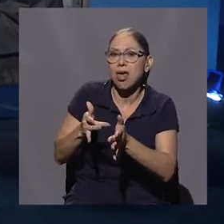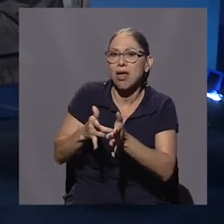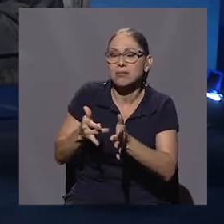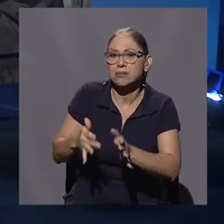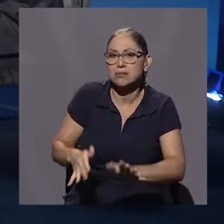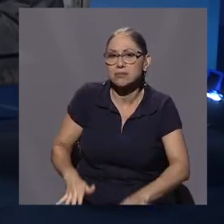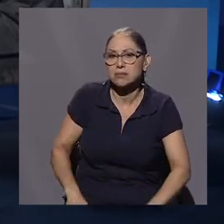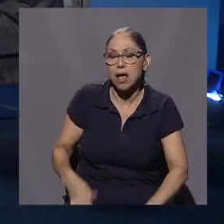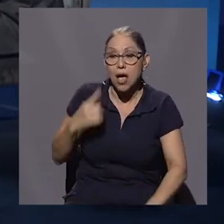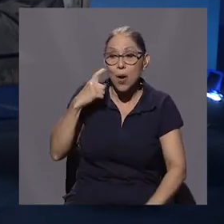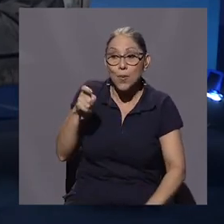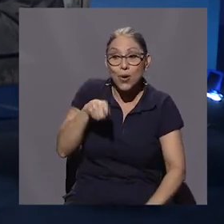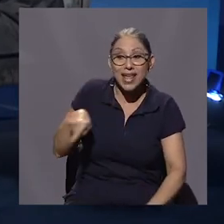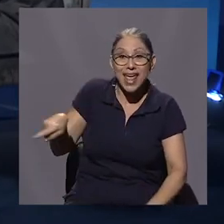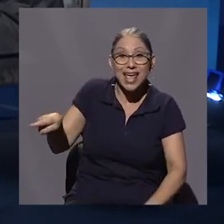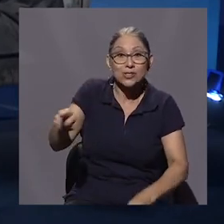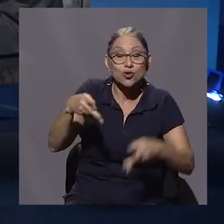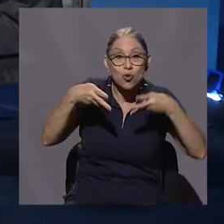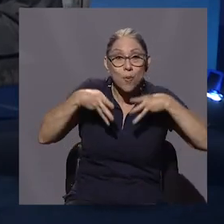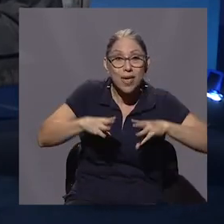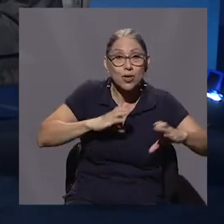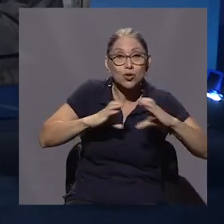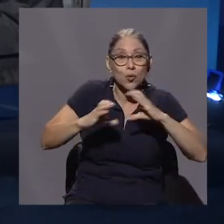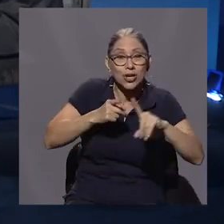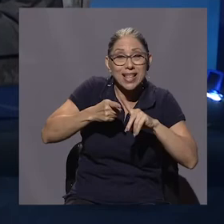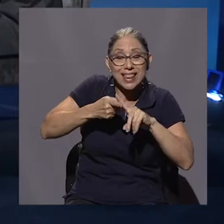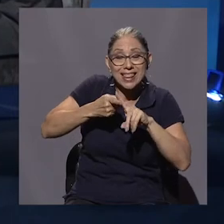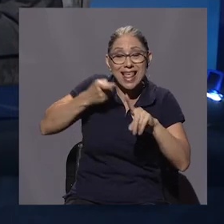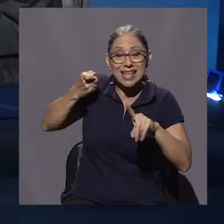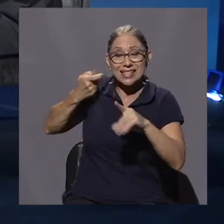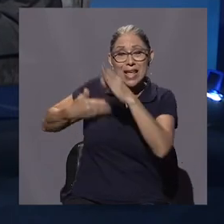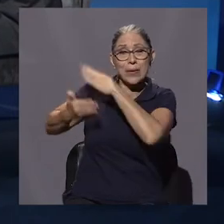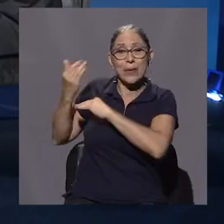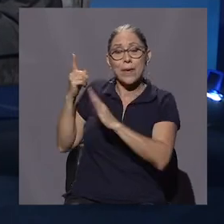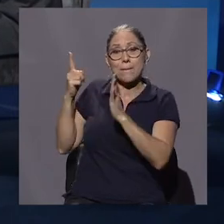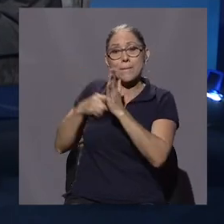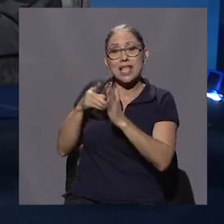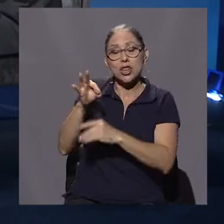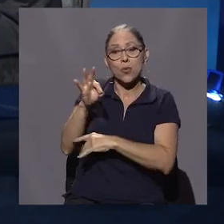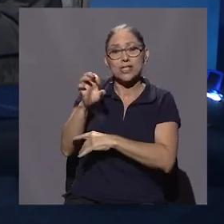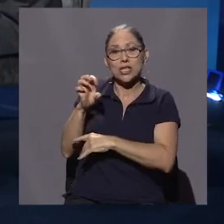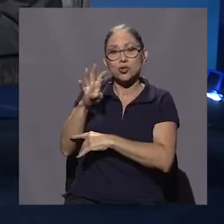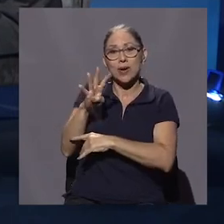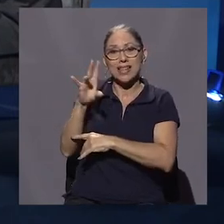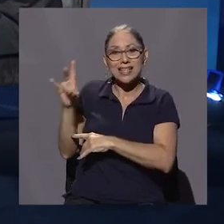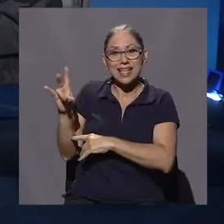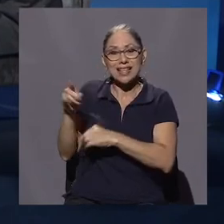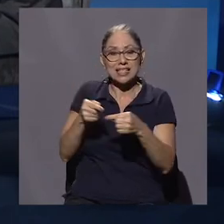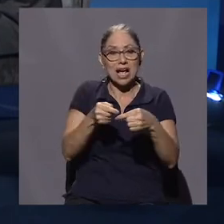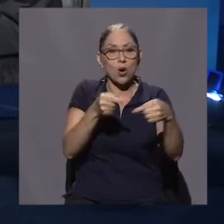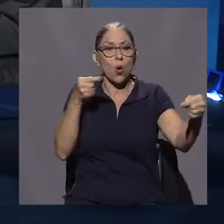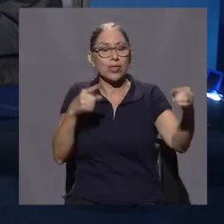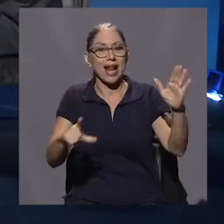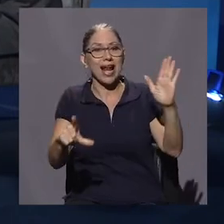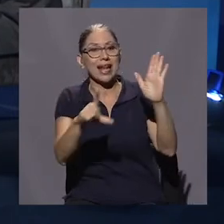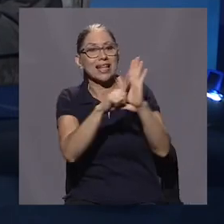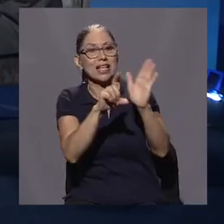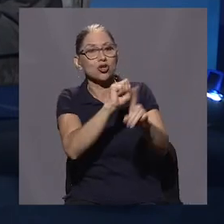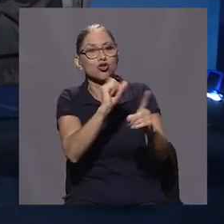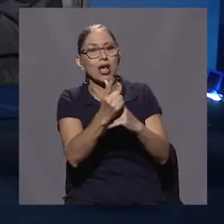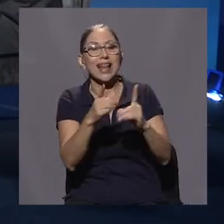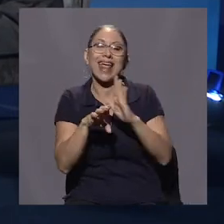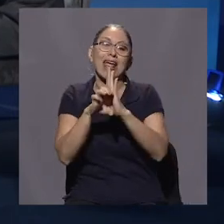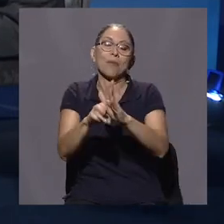Porque son los medios que desde que nacieron en 1947 están contra la legislación social como la nación.